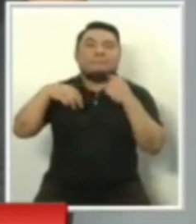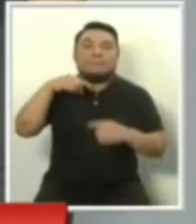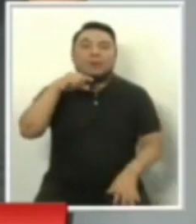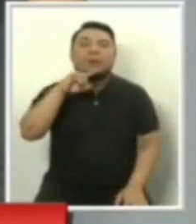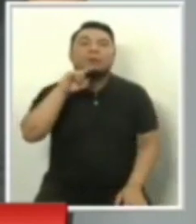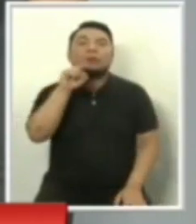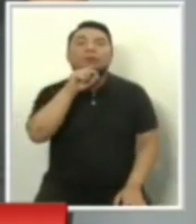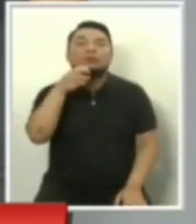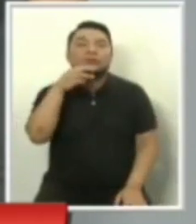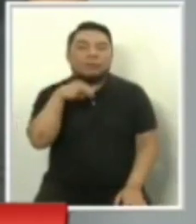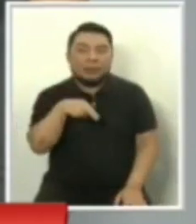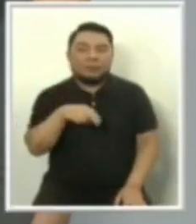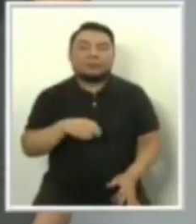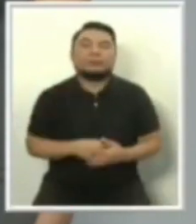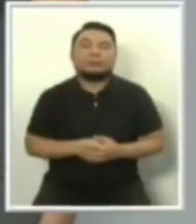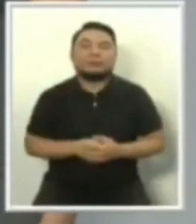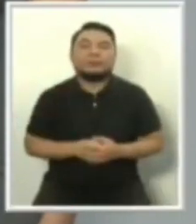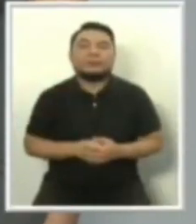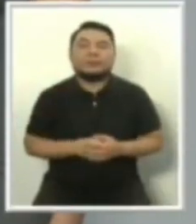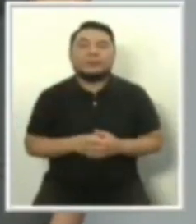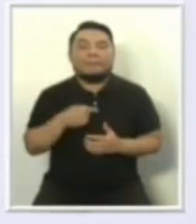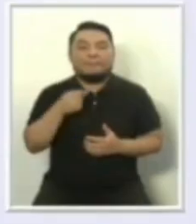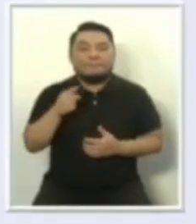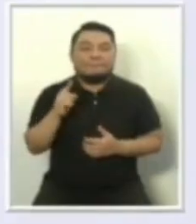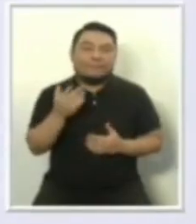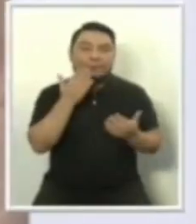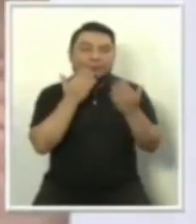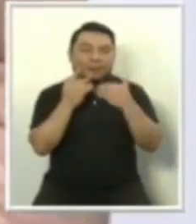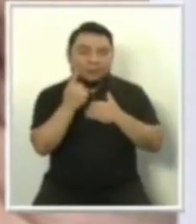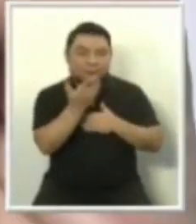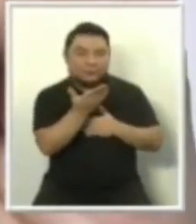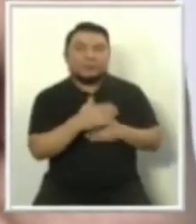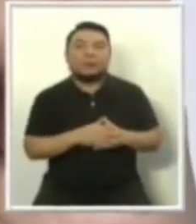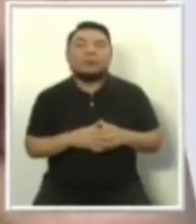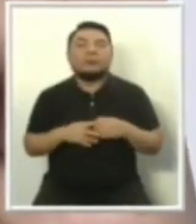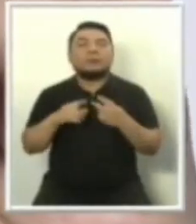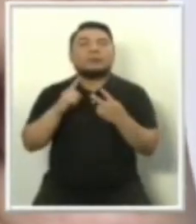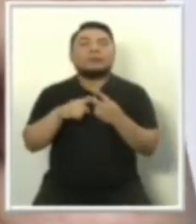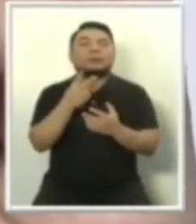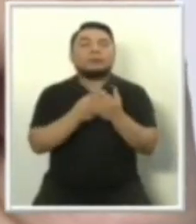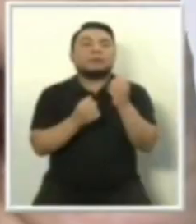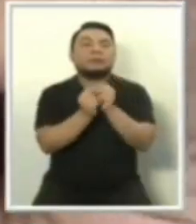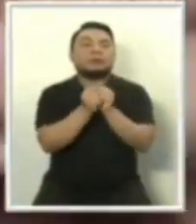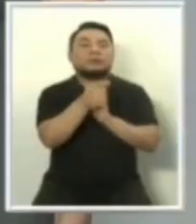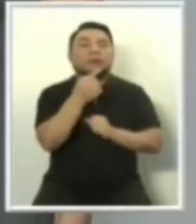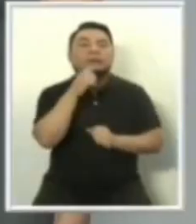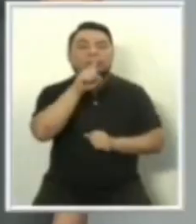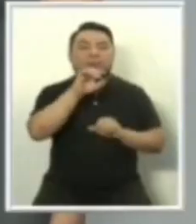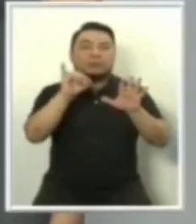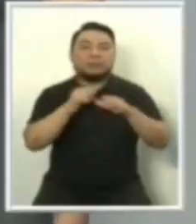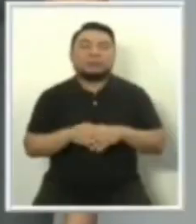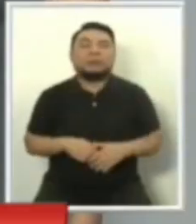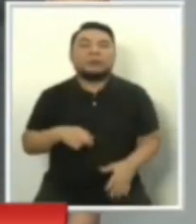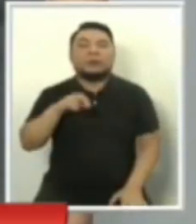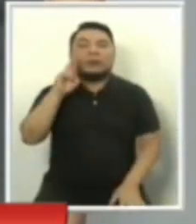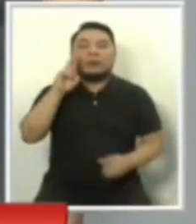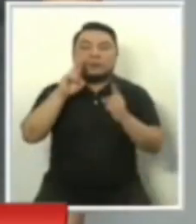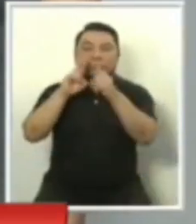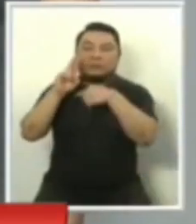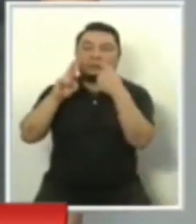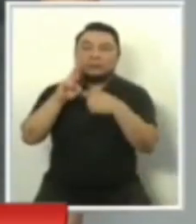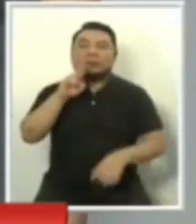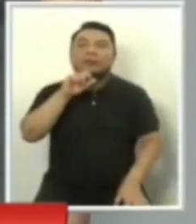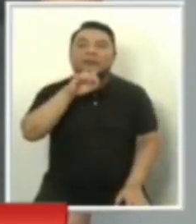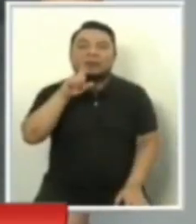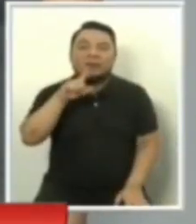primera dupla y encabeza también el orden de intervención en esta dupla. Número 16, Renovación Popular, Rafael